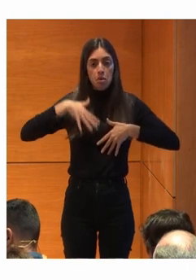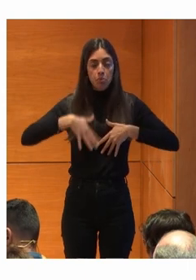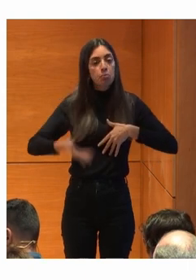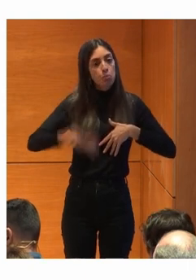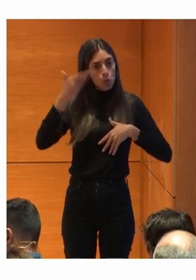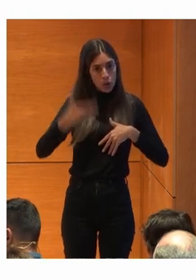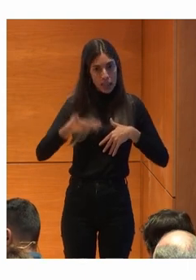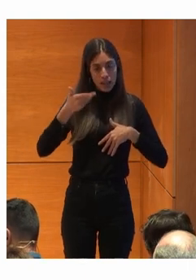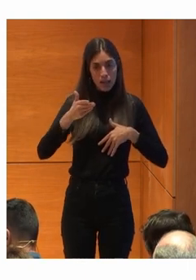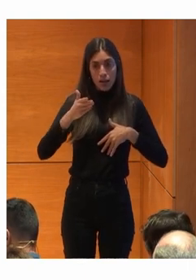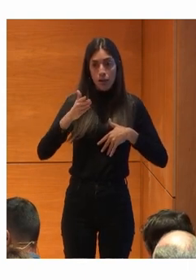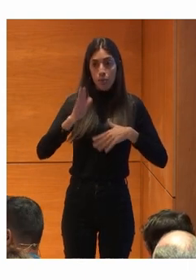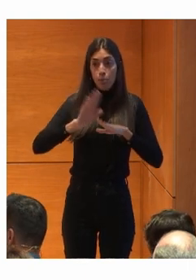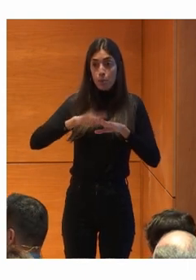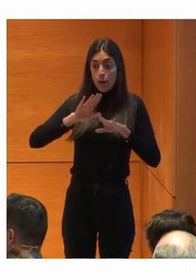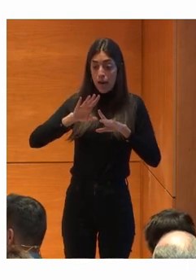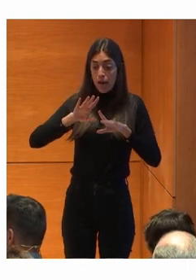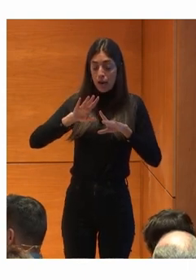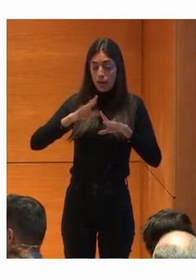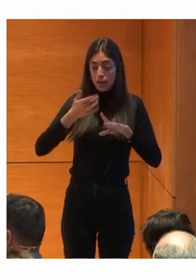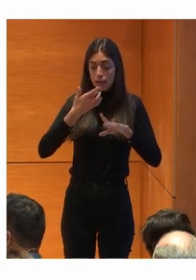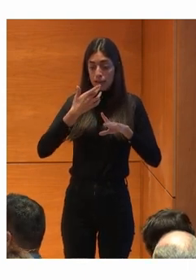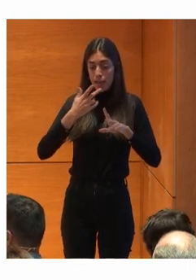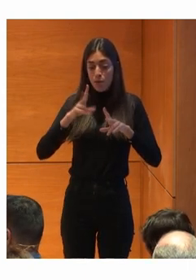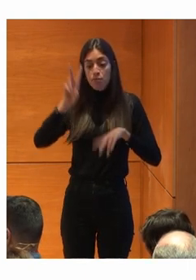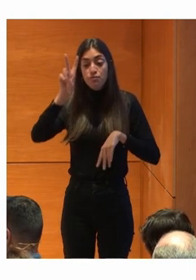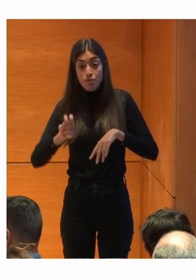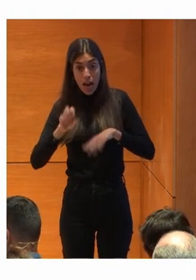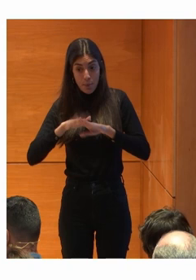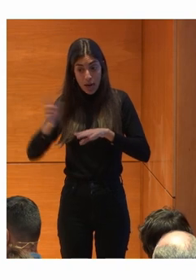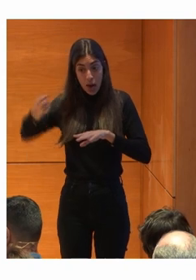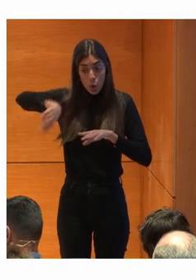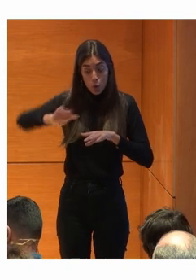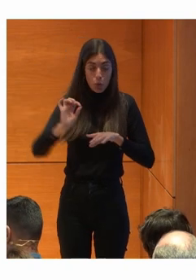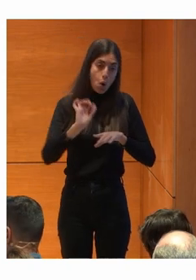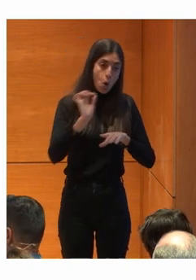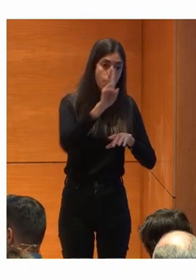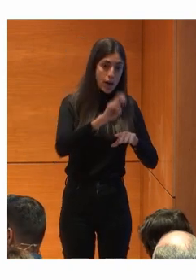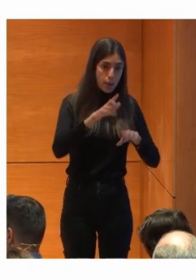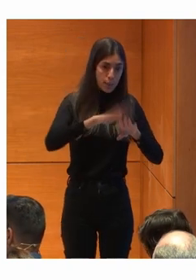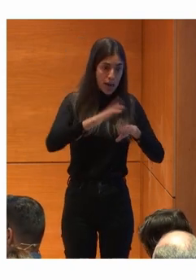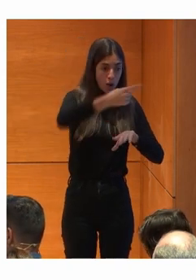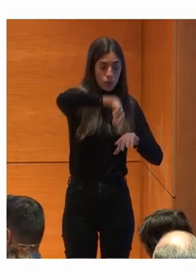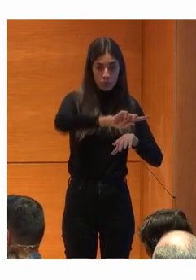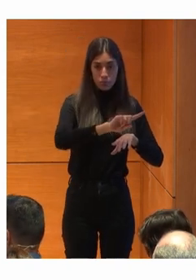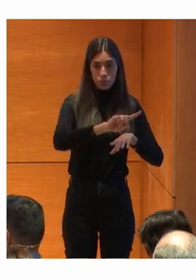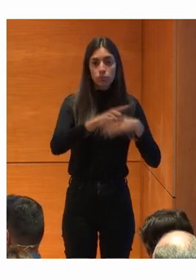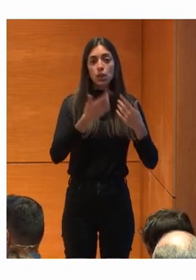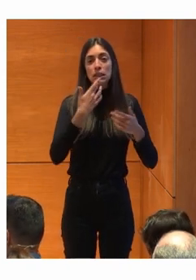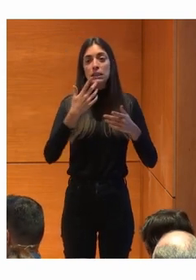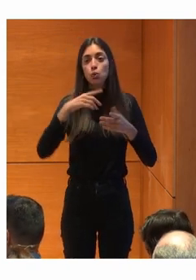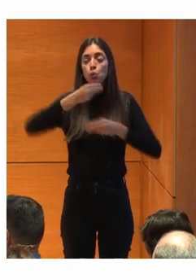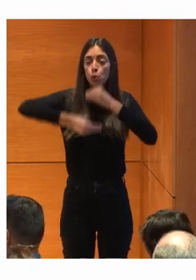A los efectos De Para quién puede llegar De ser útil Si os planteáis Usar ese tipo De tecnología En